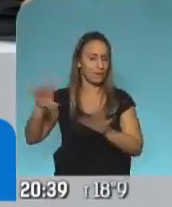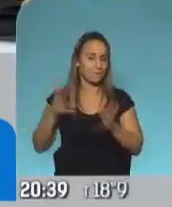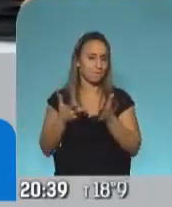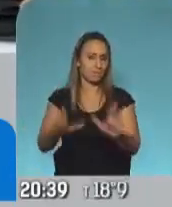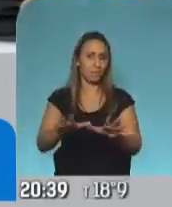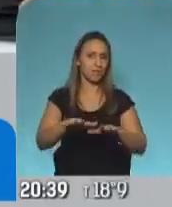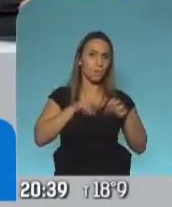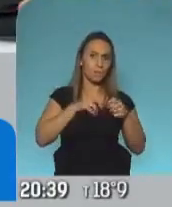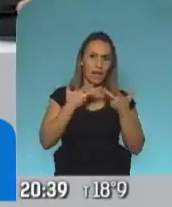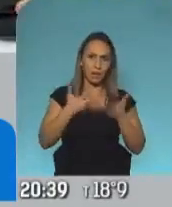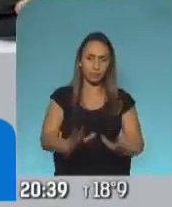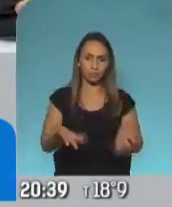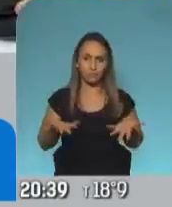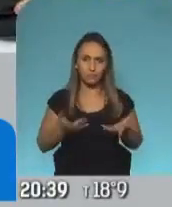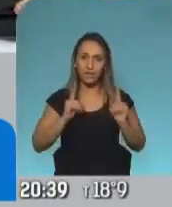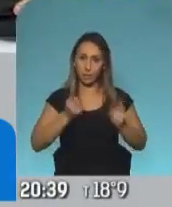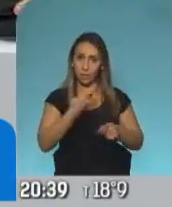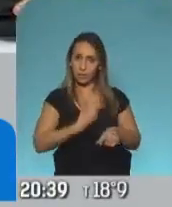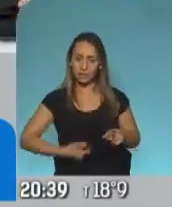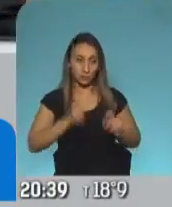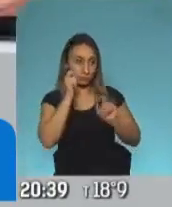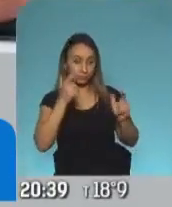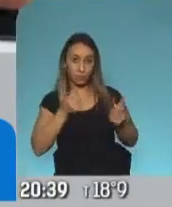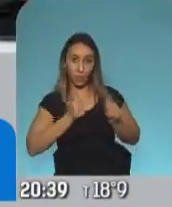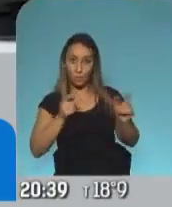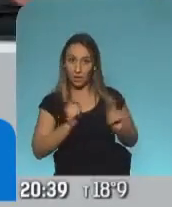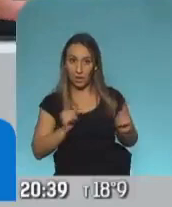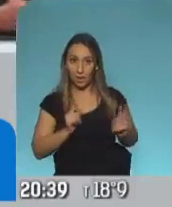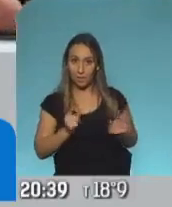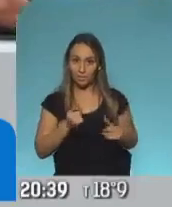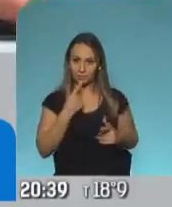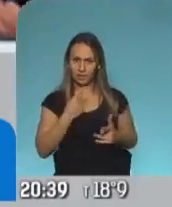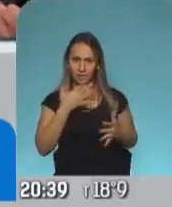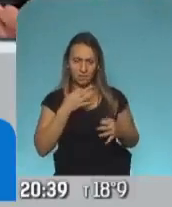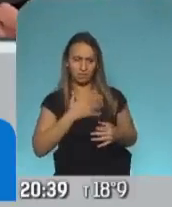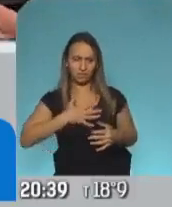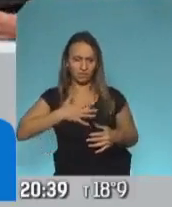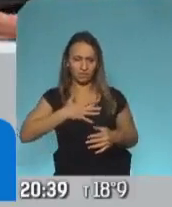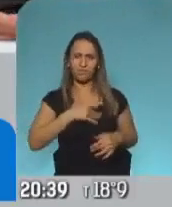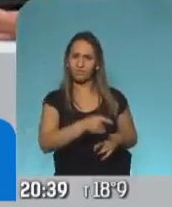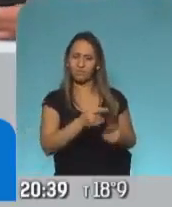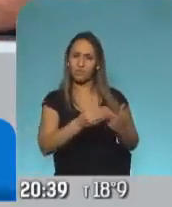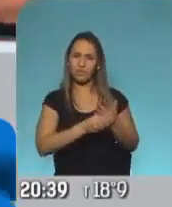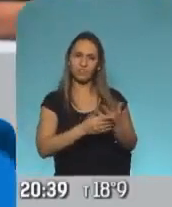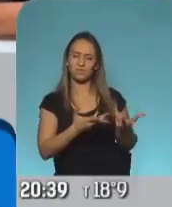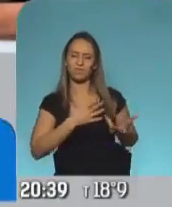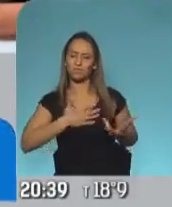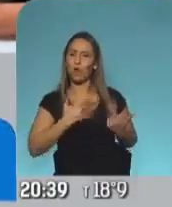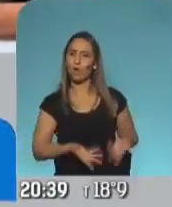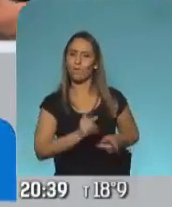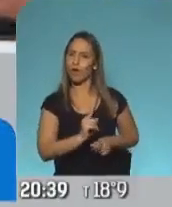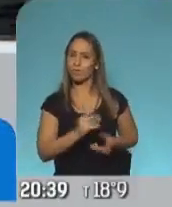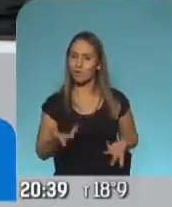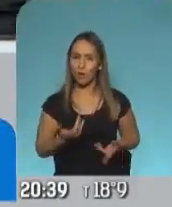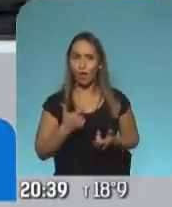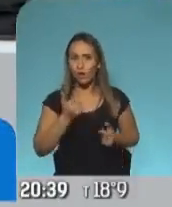que sorprendió a todos, incluso al presidente brasileño que no esperaba. Decía que sentía inconformidad por parte del ministro, pero que no esperaba este